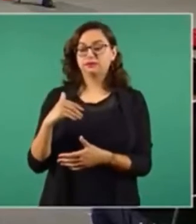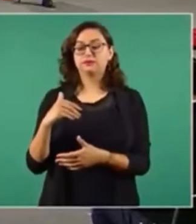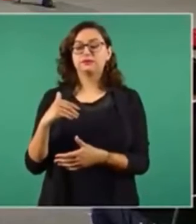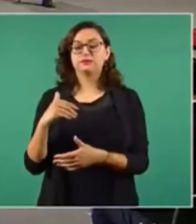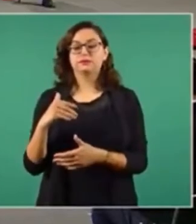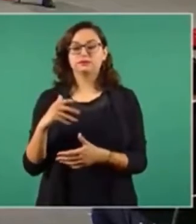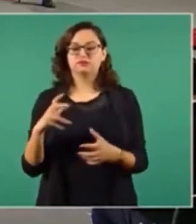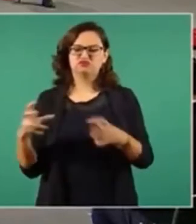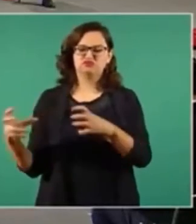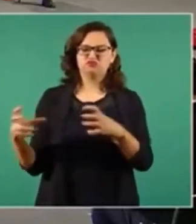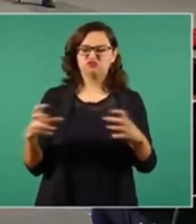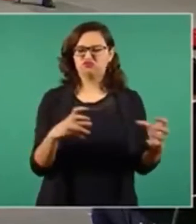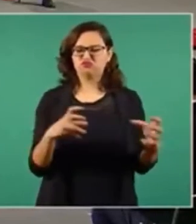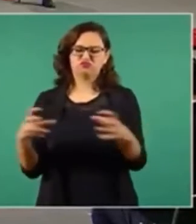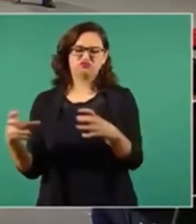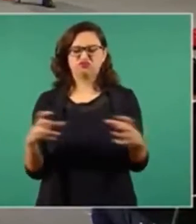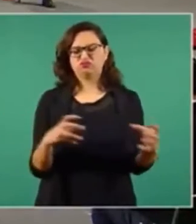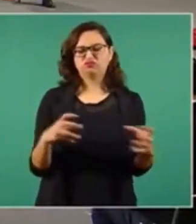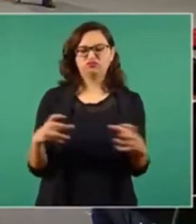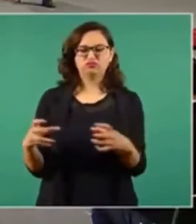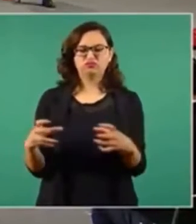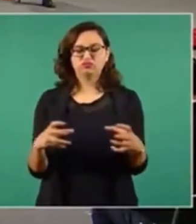todos en contra de nosotros